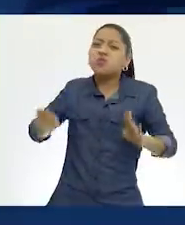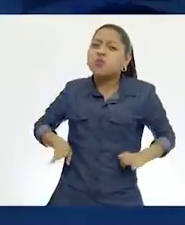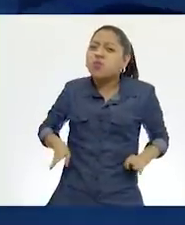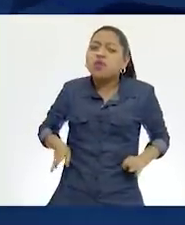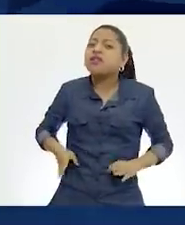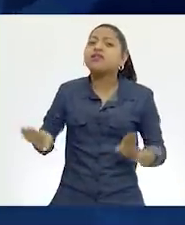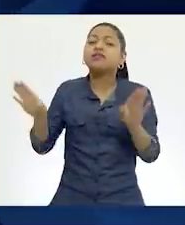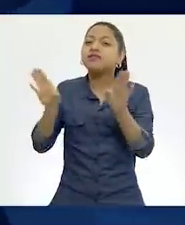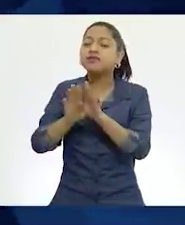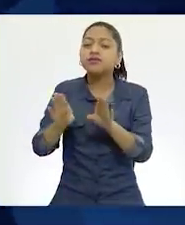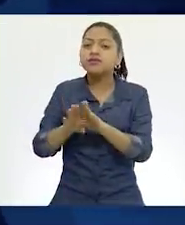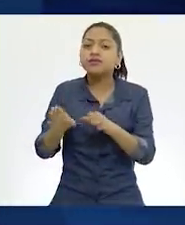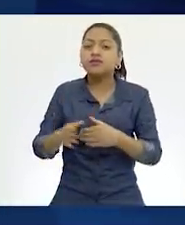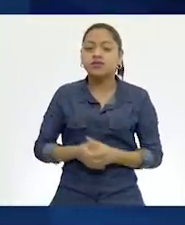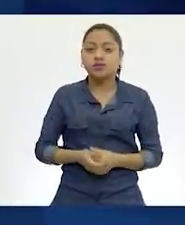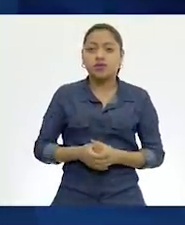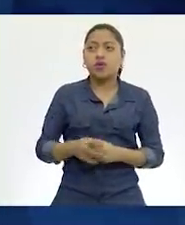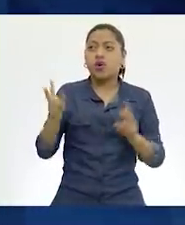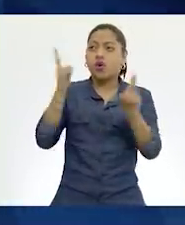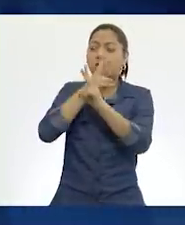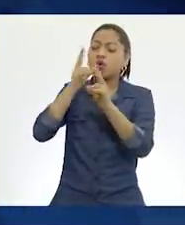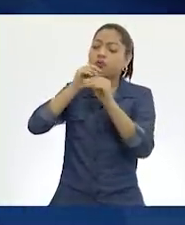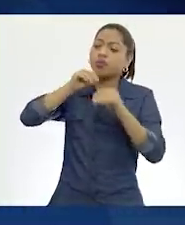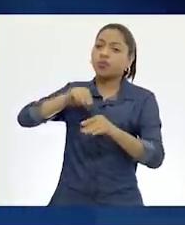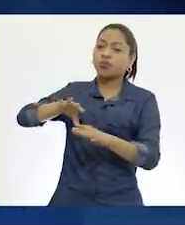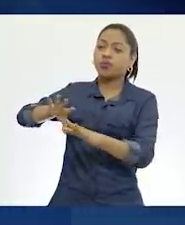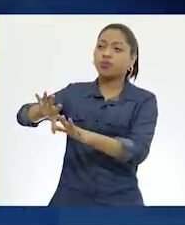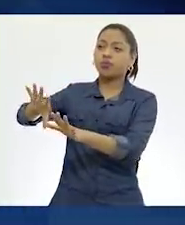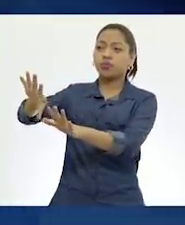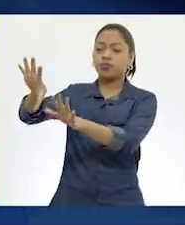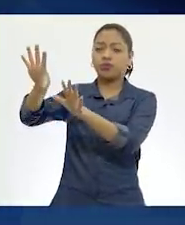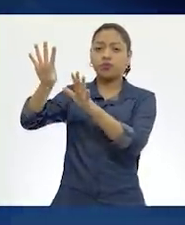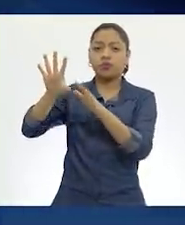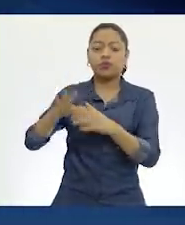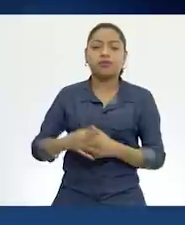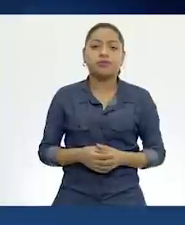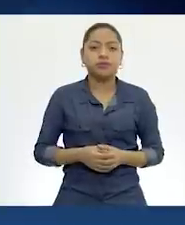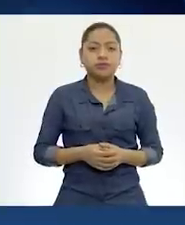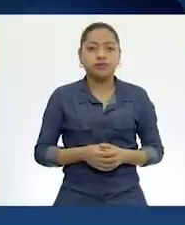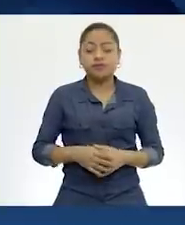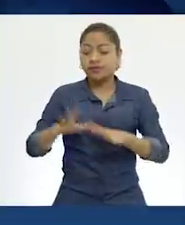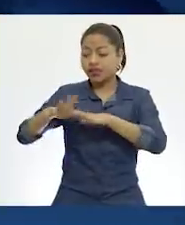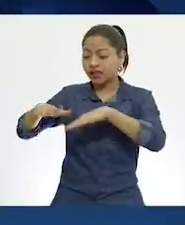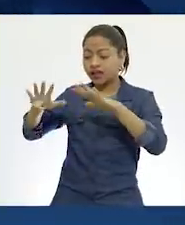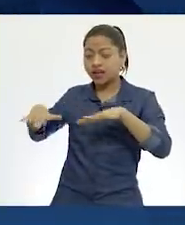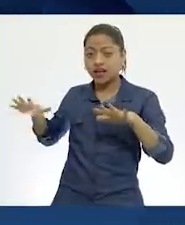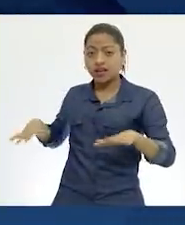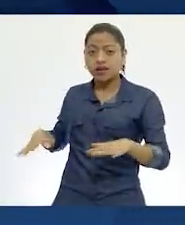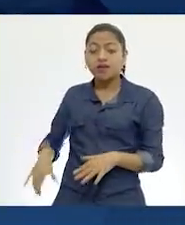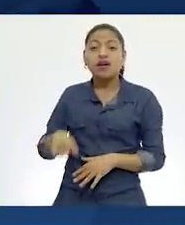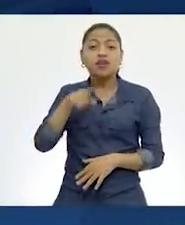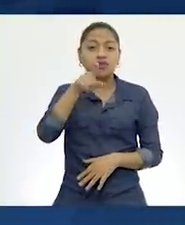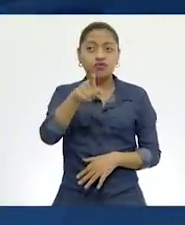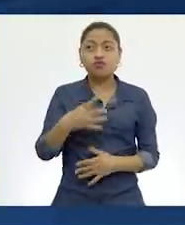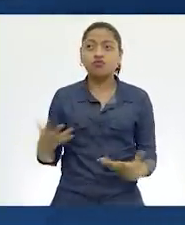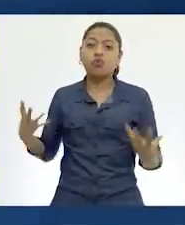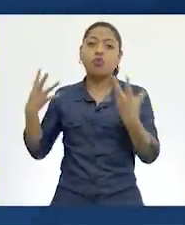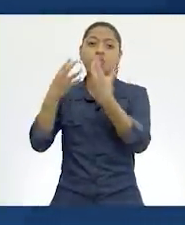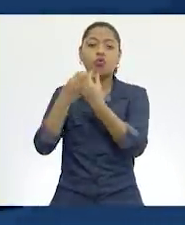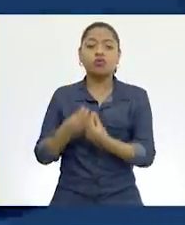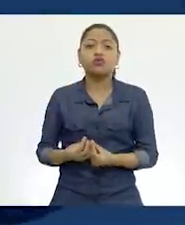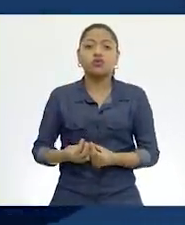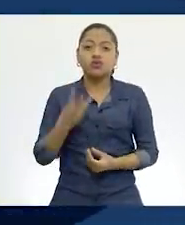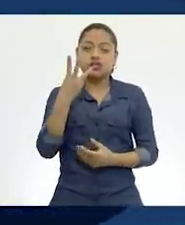eres? Dejo al viento con su voz y el mar y tú dirán la misma canción.